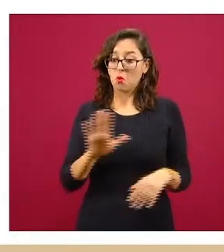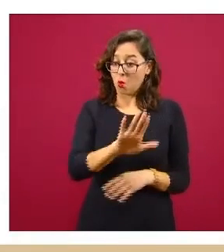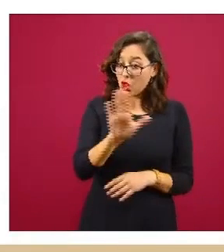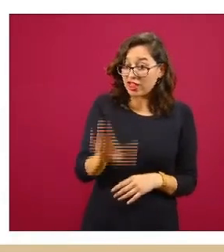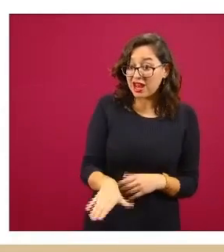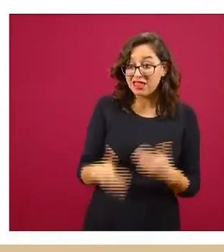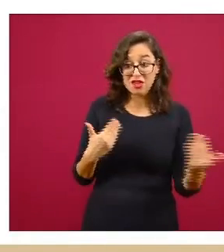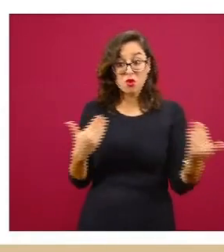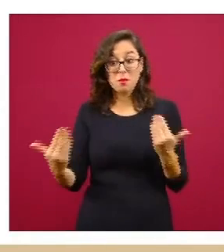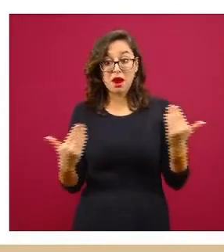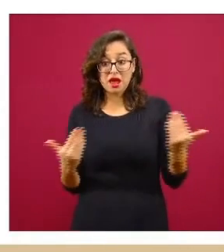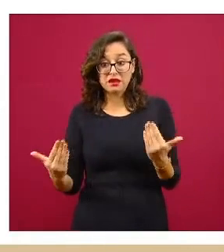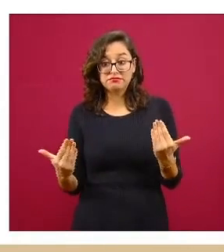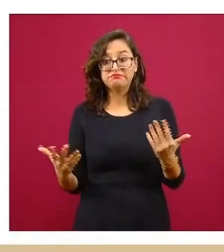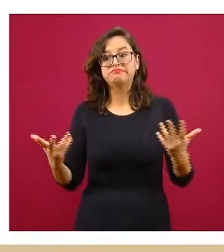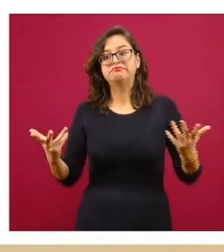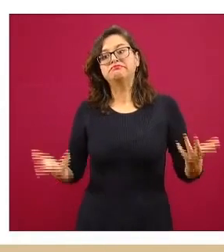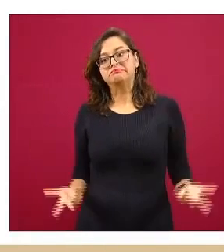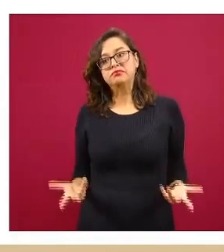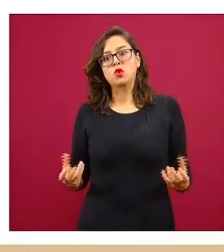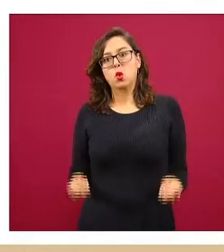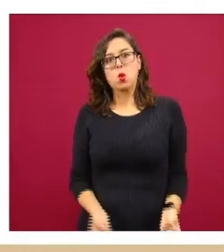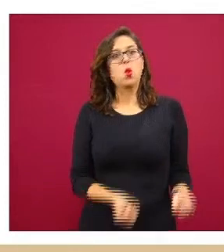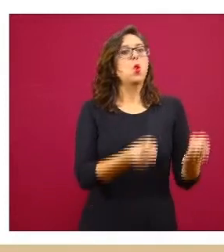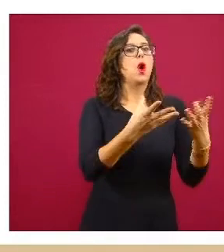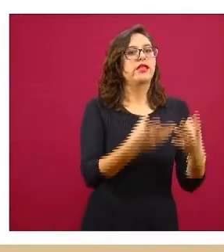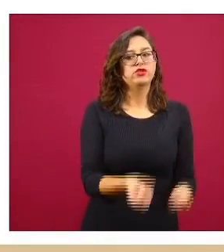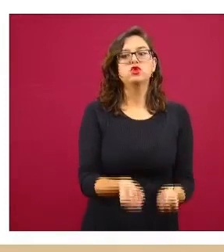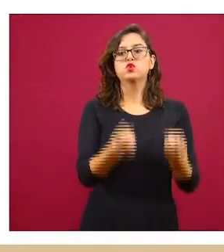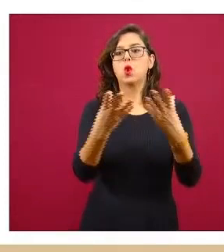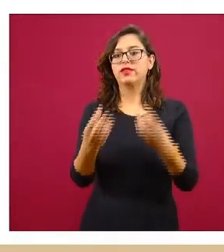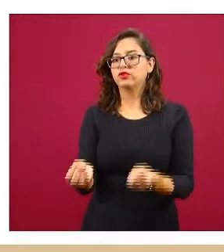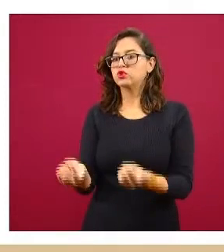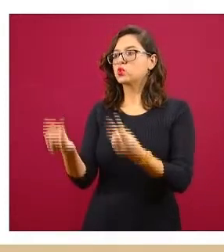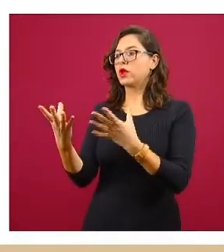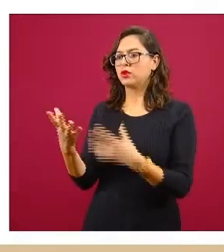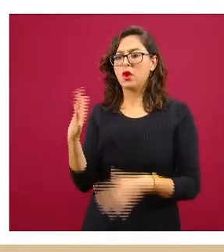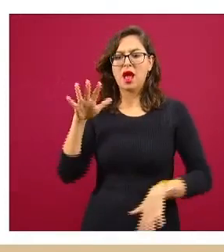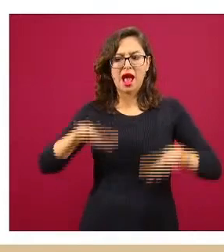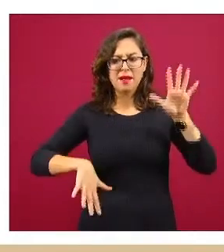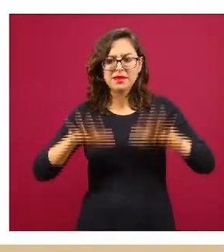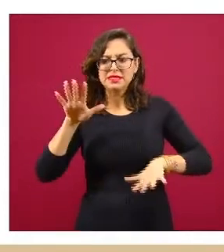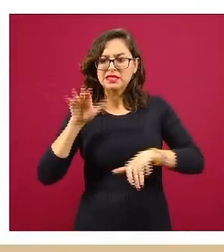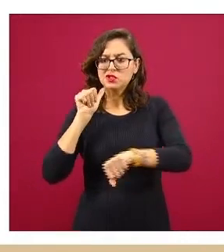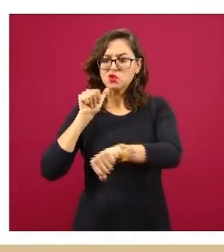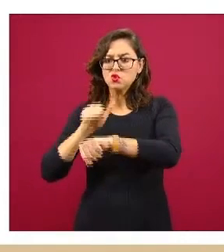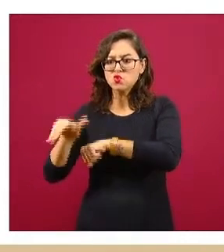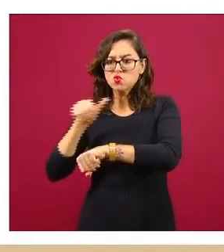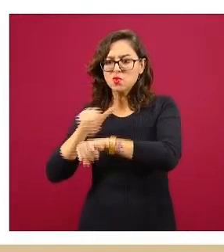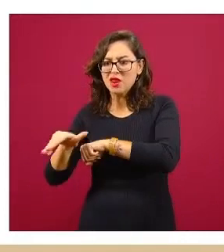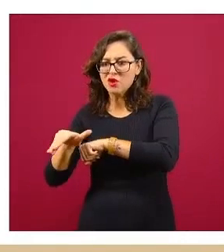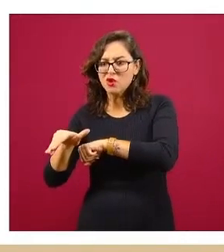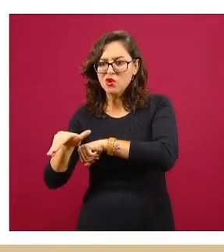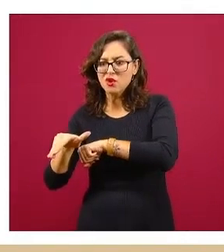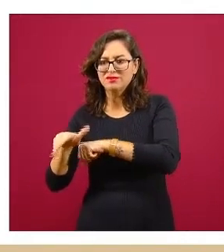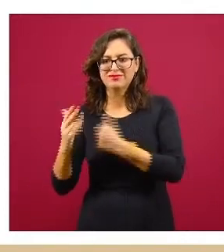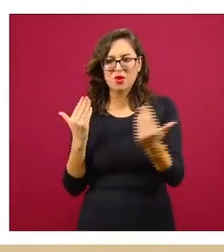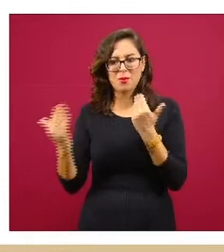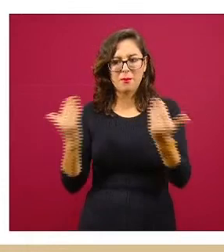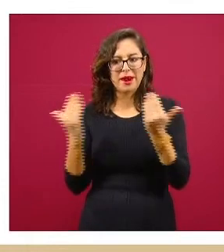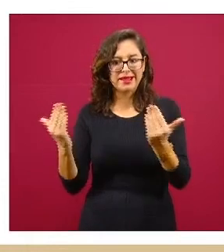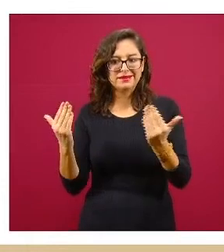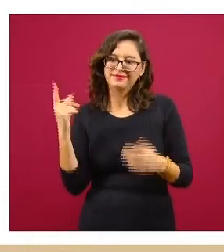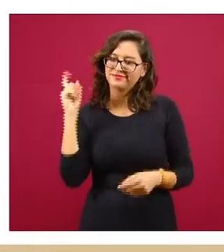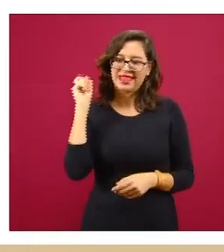mortalidad, cuando hablamos de número de funciones. Muchas veces los números absolutos son muy difíciles de